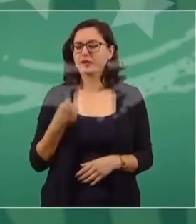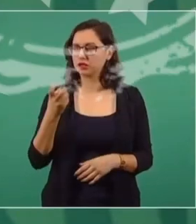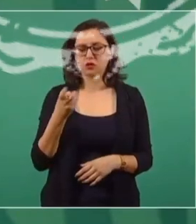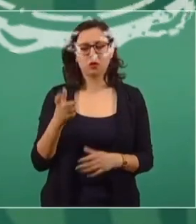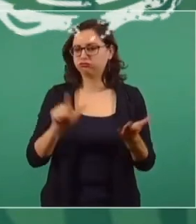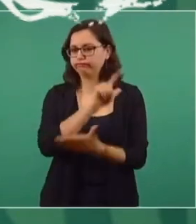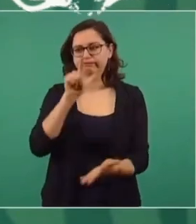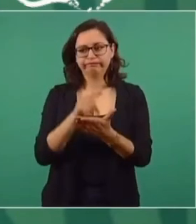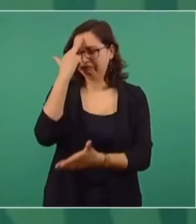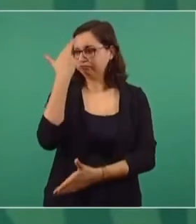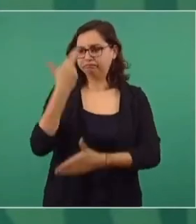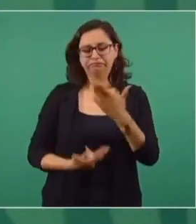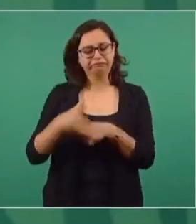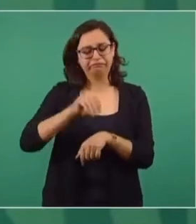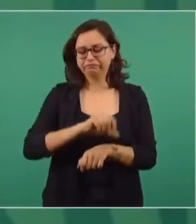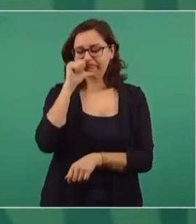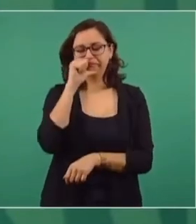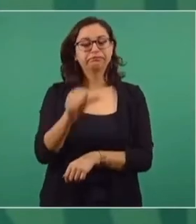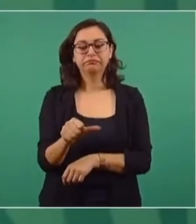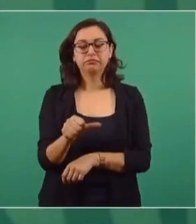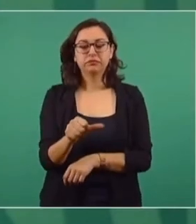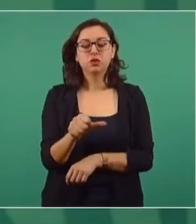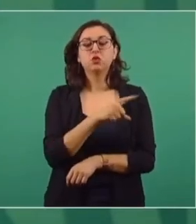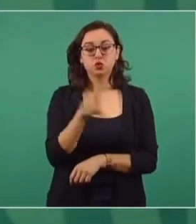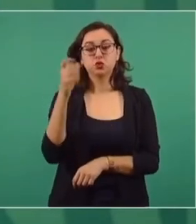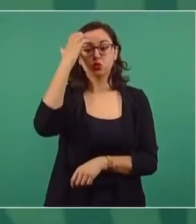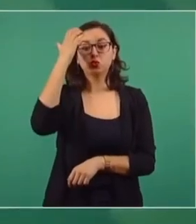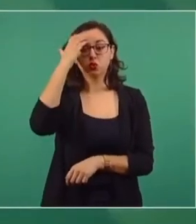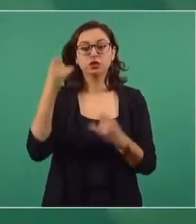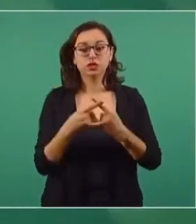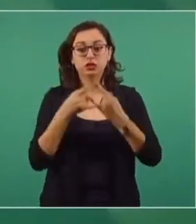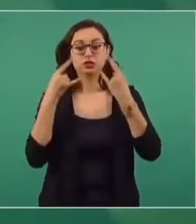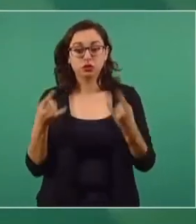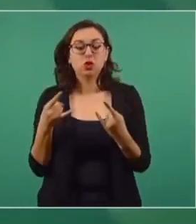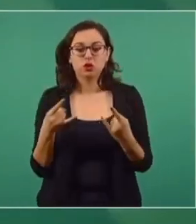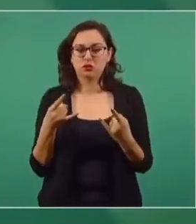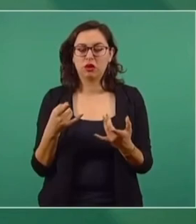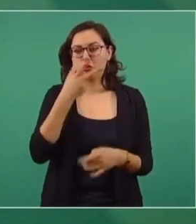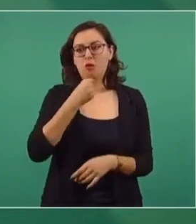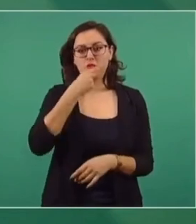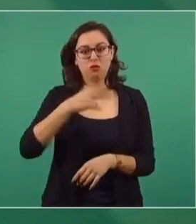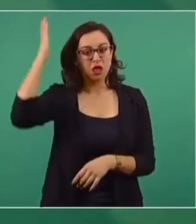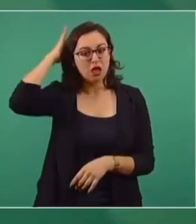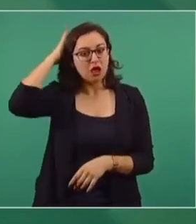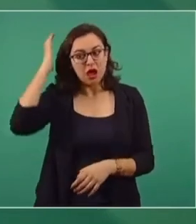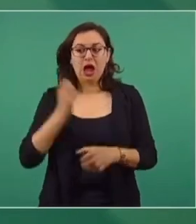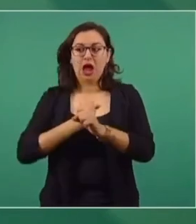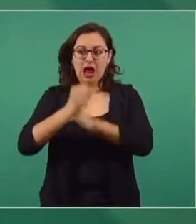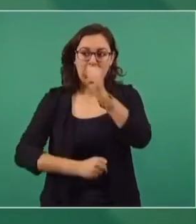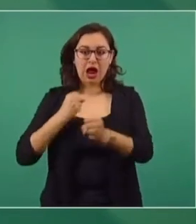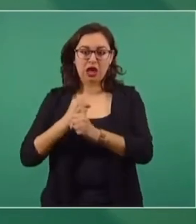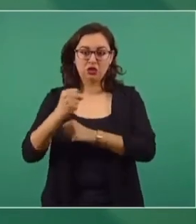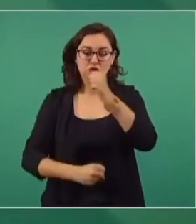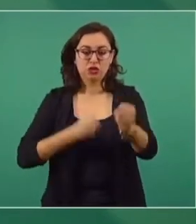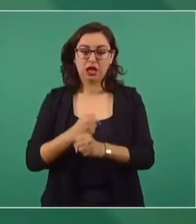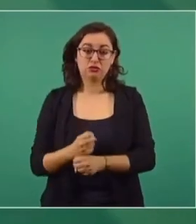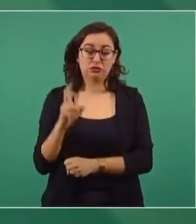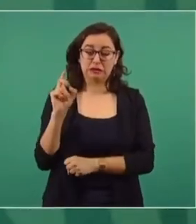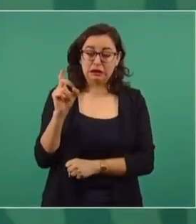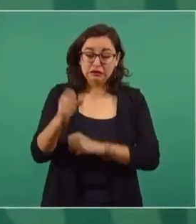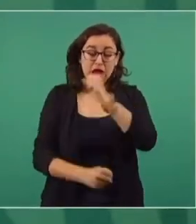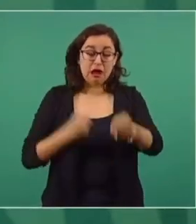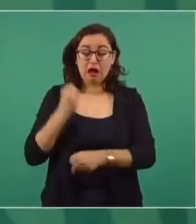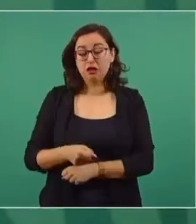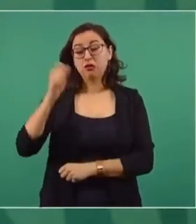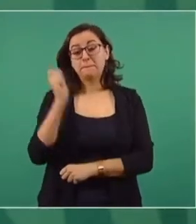Ya ustedes conocen el caso del dirigente que estuvo por muchos años en el sindicato, más de 30 años,